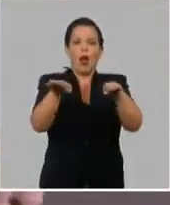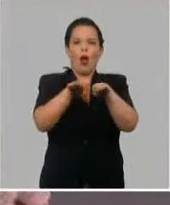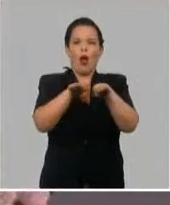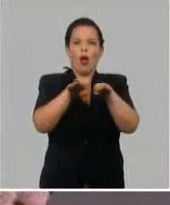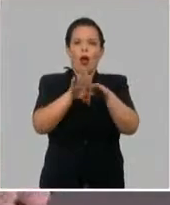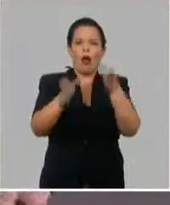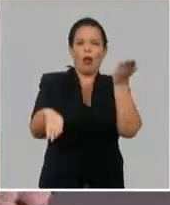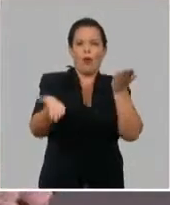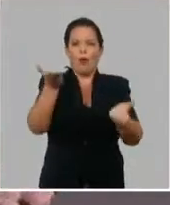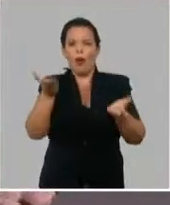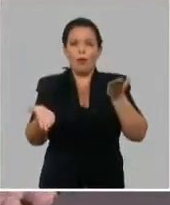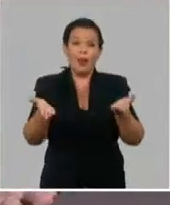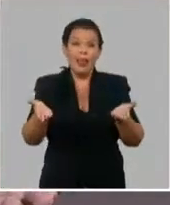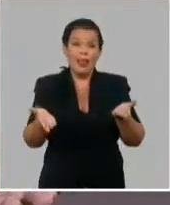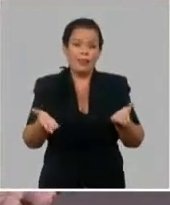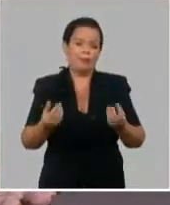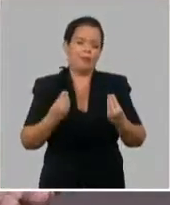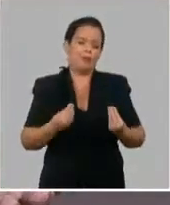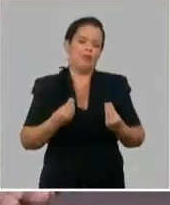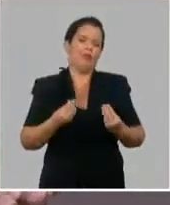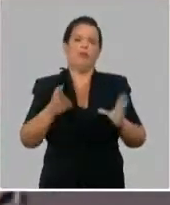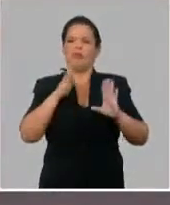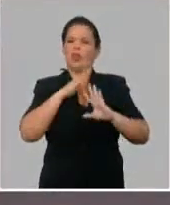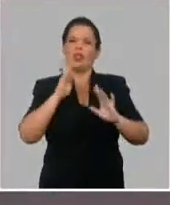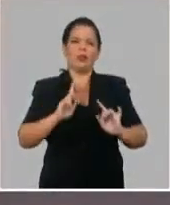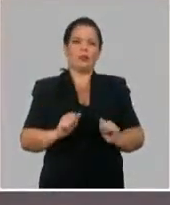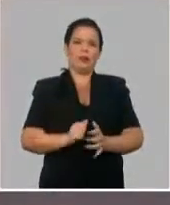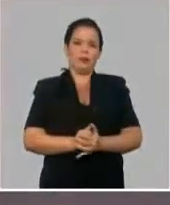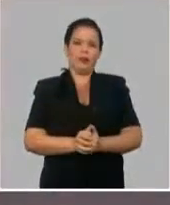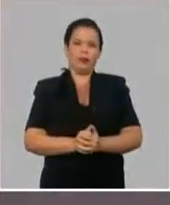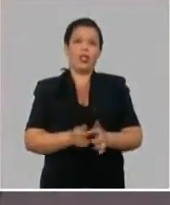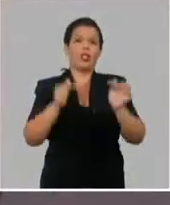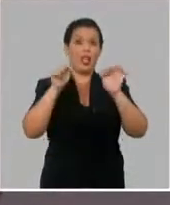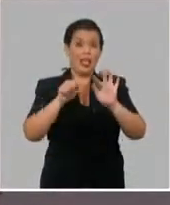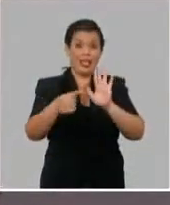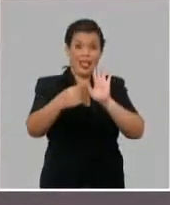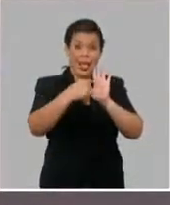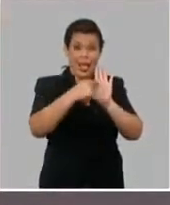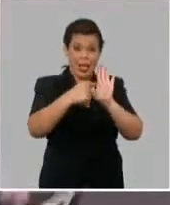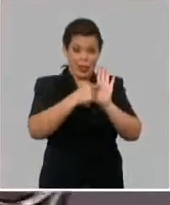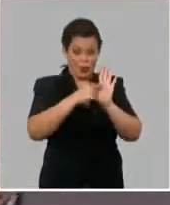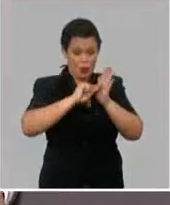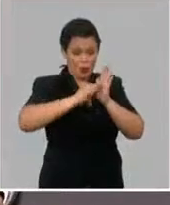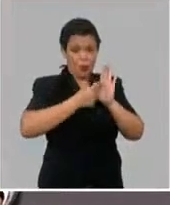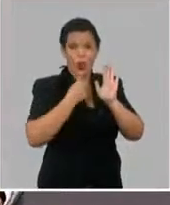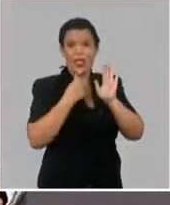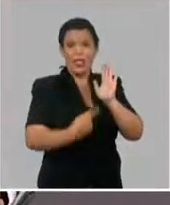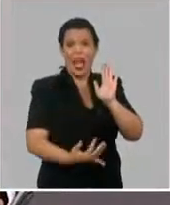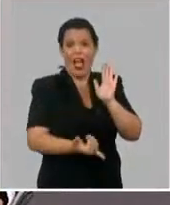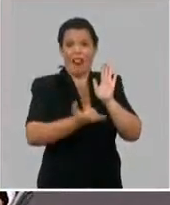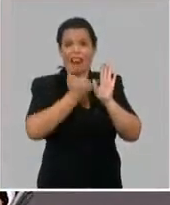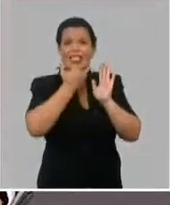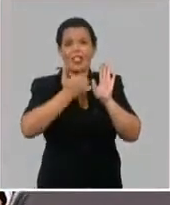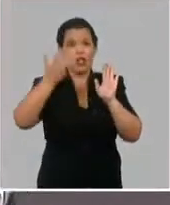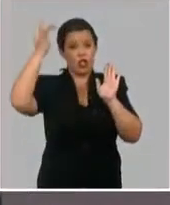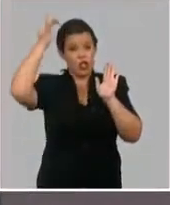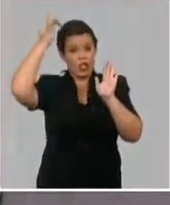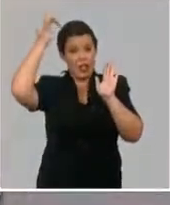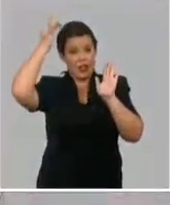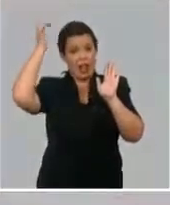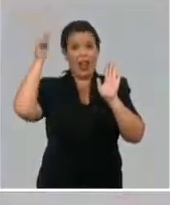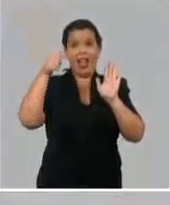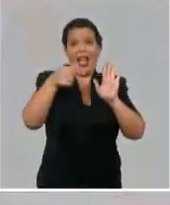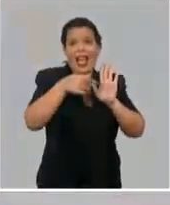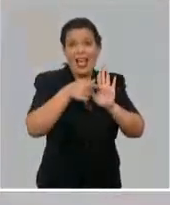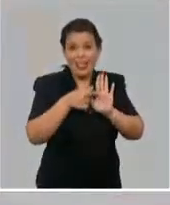Entonces, eso lleva a la situación de que ese elemento de que hay daño cerebral también queda en duda. Yo quisiera la próxima lámina. Mira,